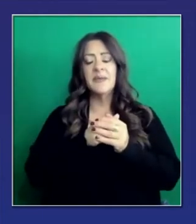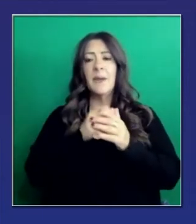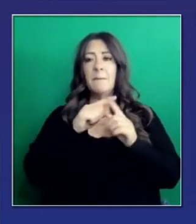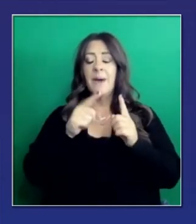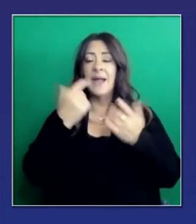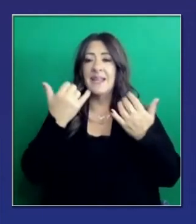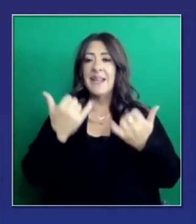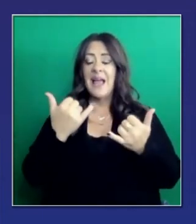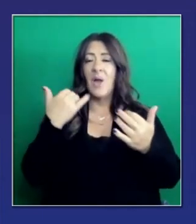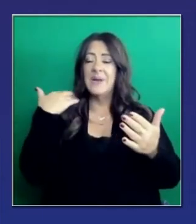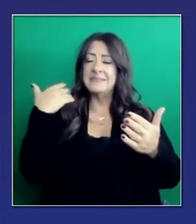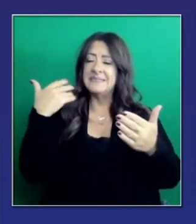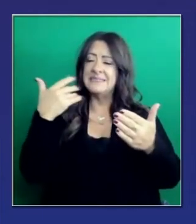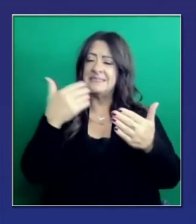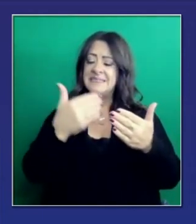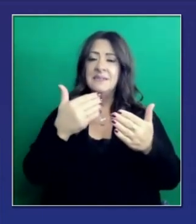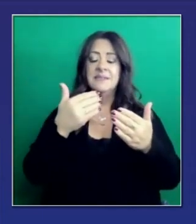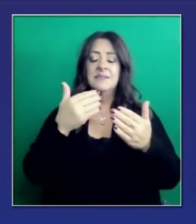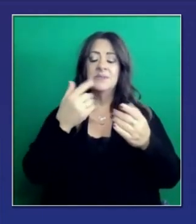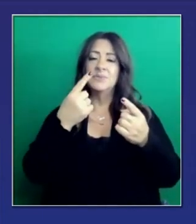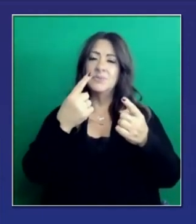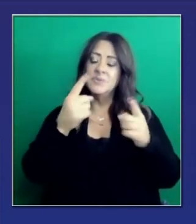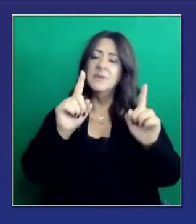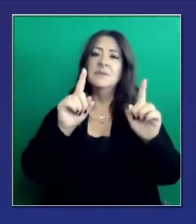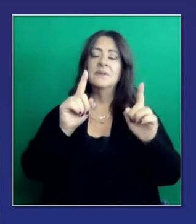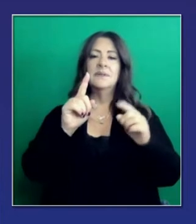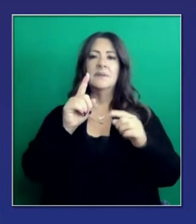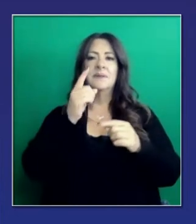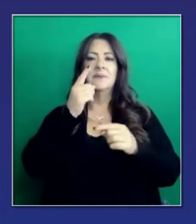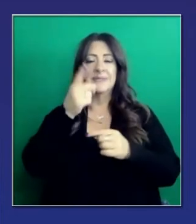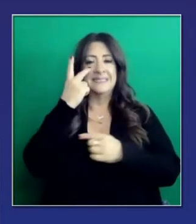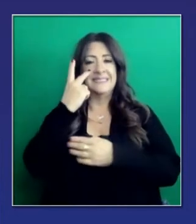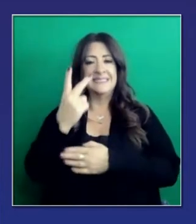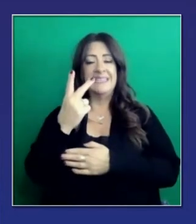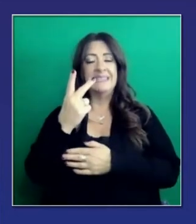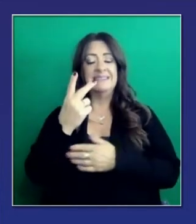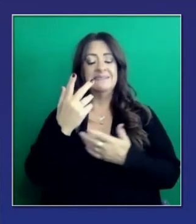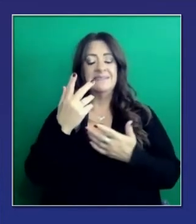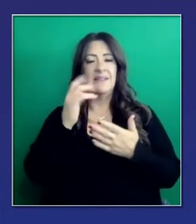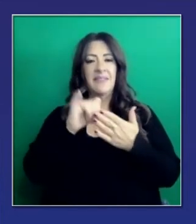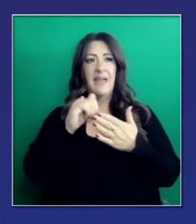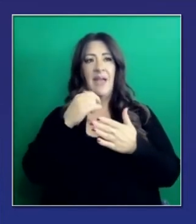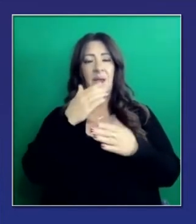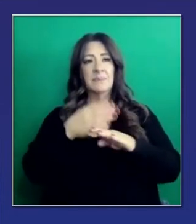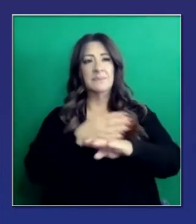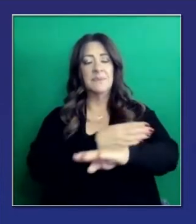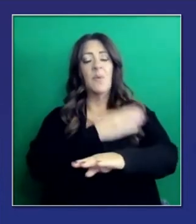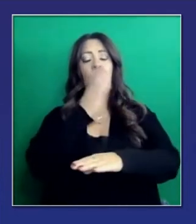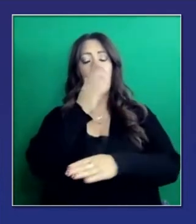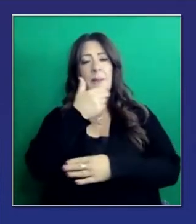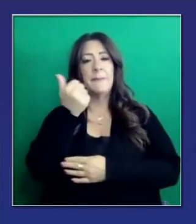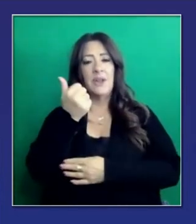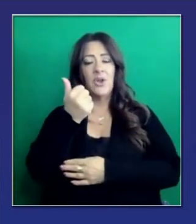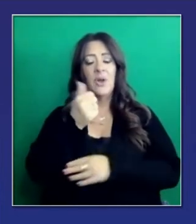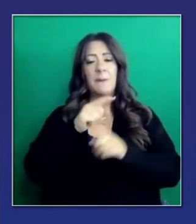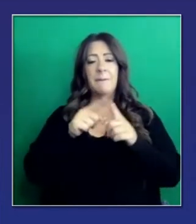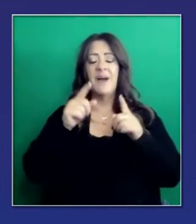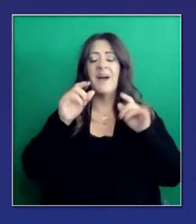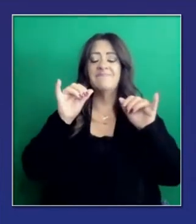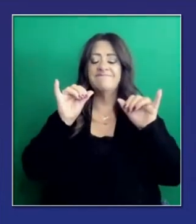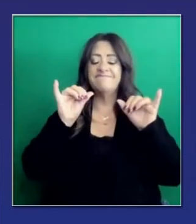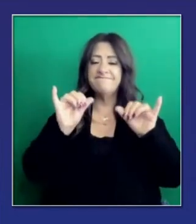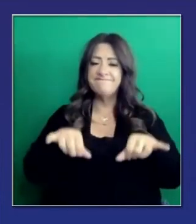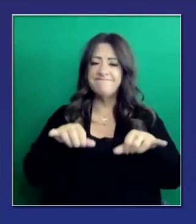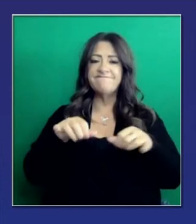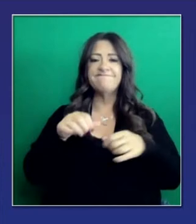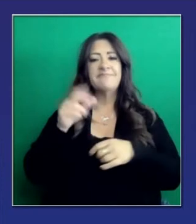al final del túnel. Aquí vemos el promedio de 7